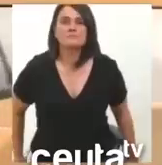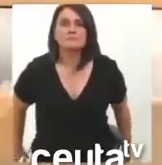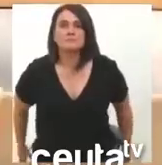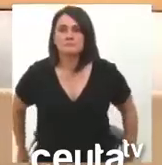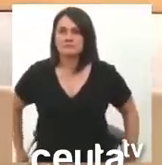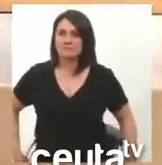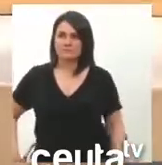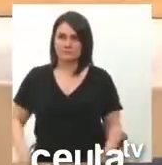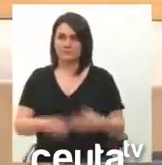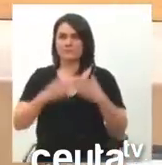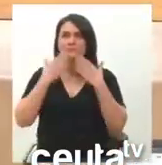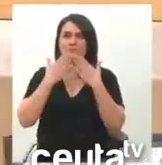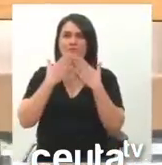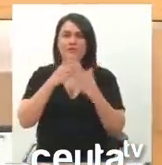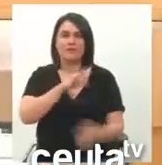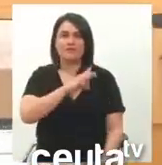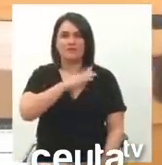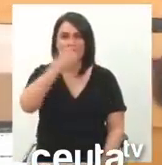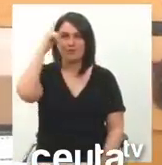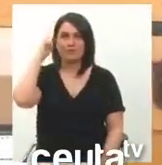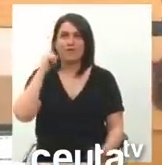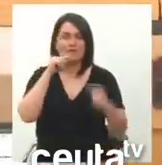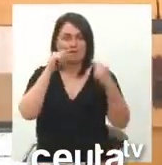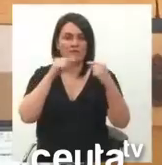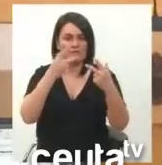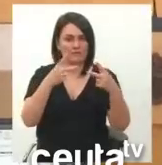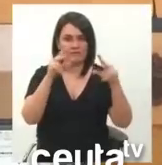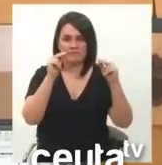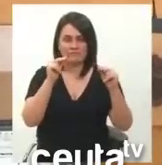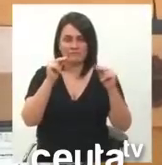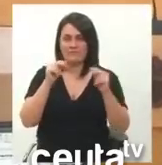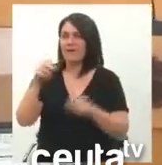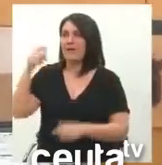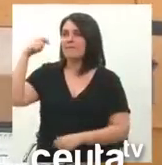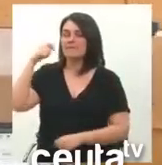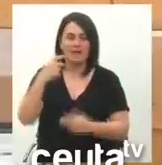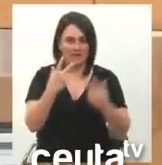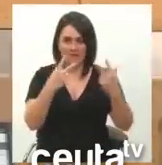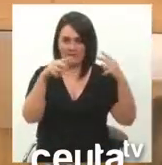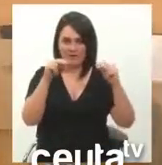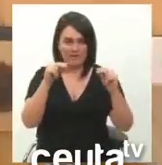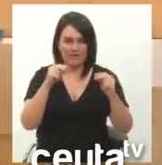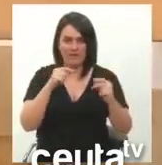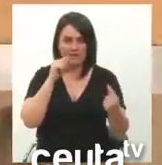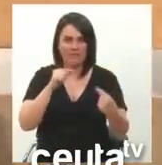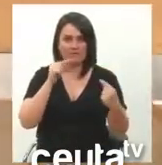Muchas gracias, señor Rontomé. Ha finalizado el debate. Ha finalizado el debate. No, en base al artículo 53.